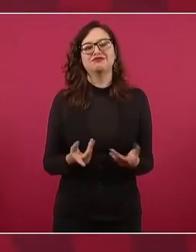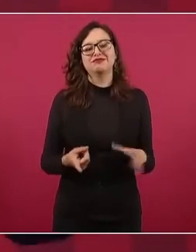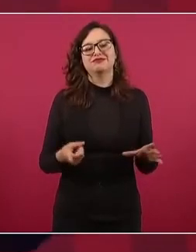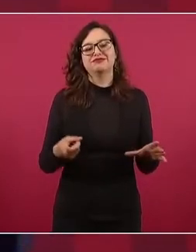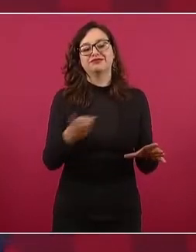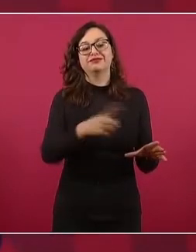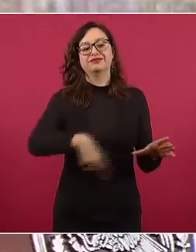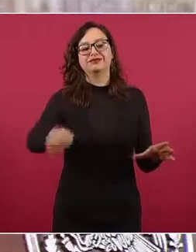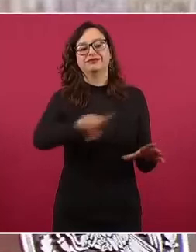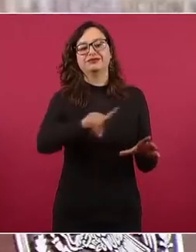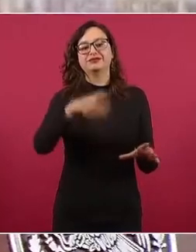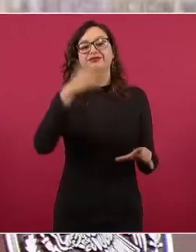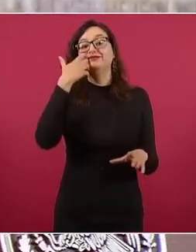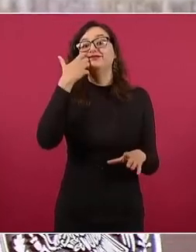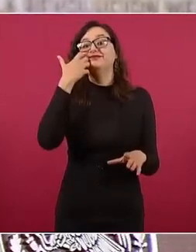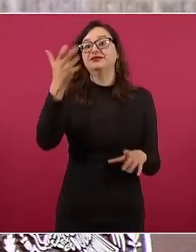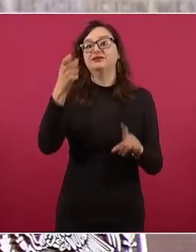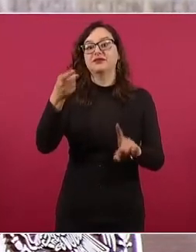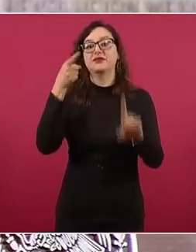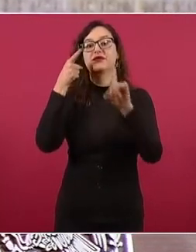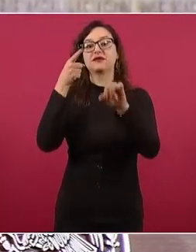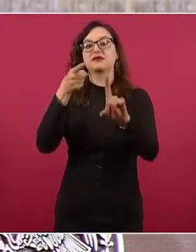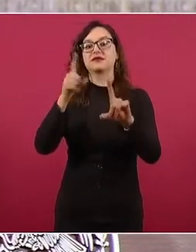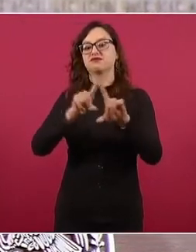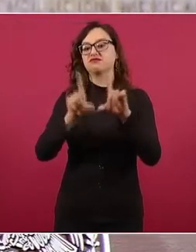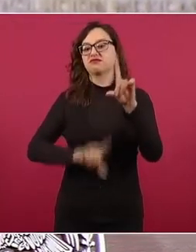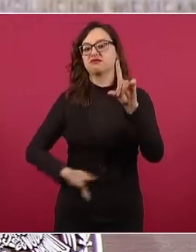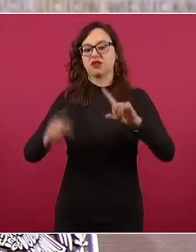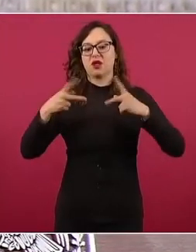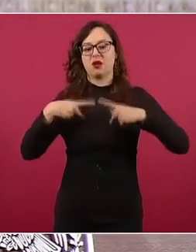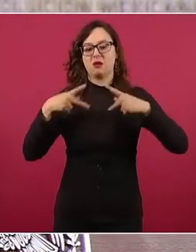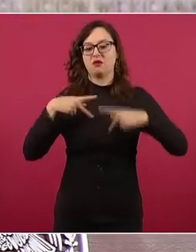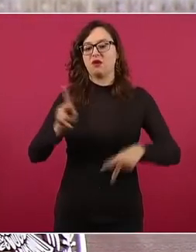nos corrompiéramos.